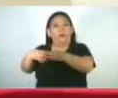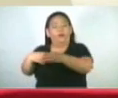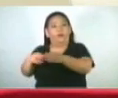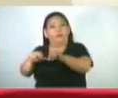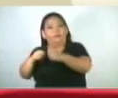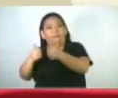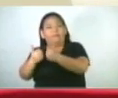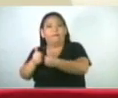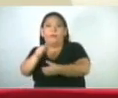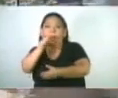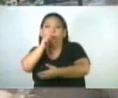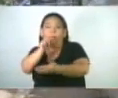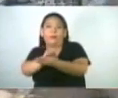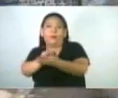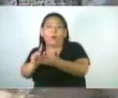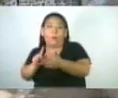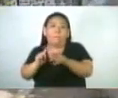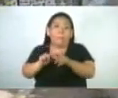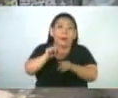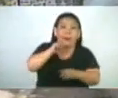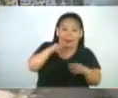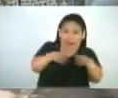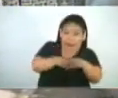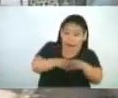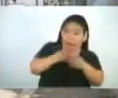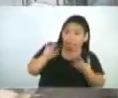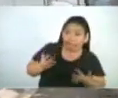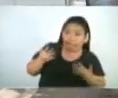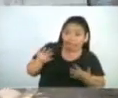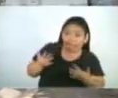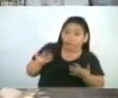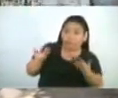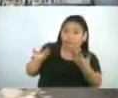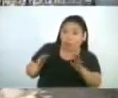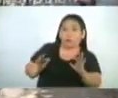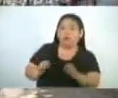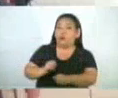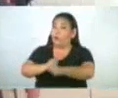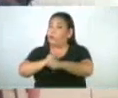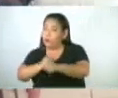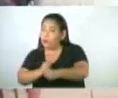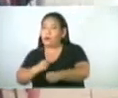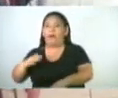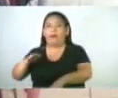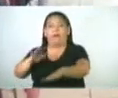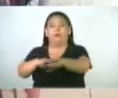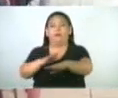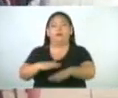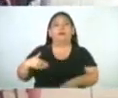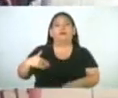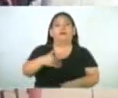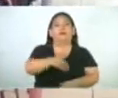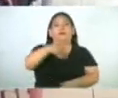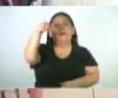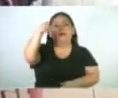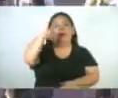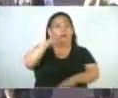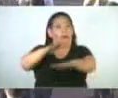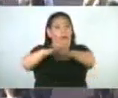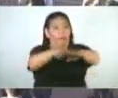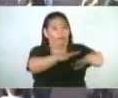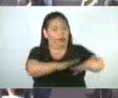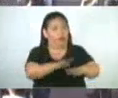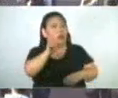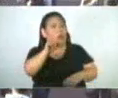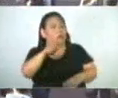quien dice que están a la espera que el Ministerio de Educación realice la confirmación de esta reforma para los centros de estudio, algo